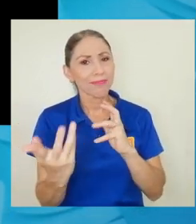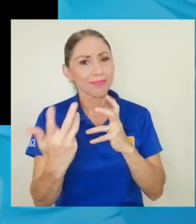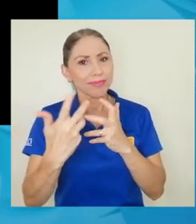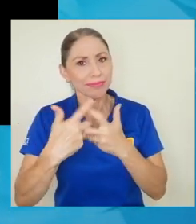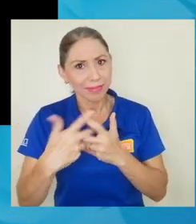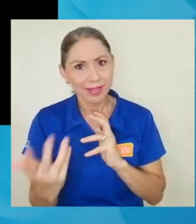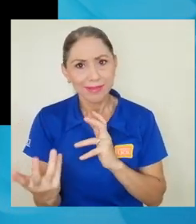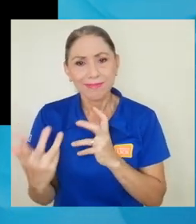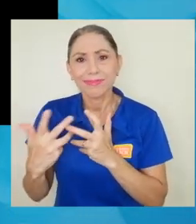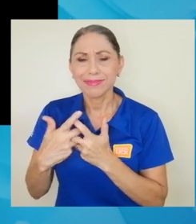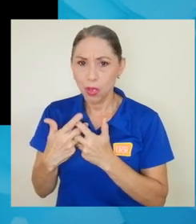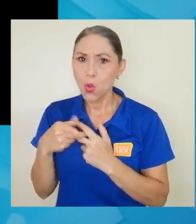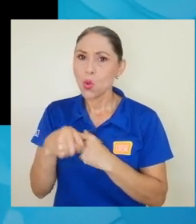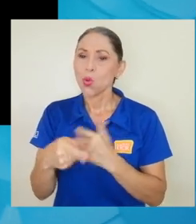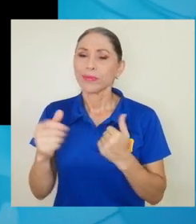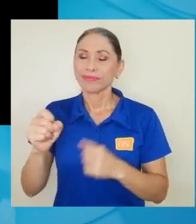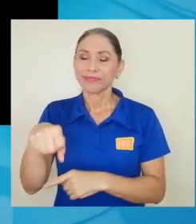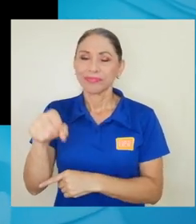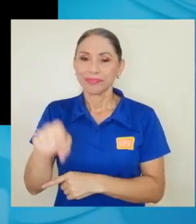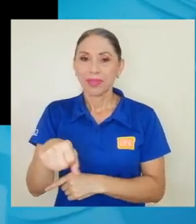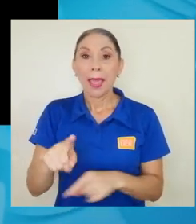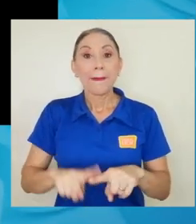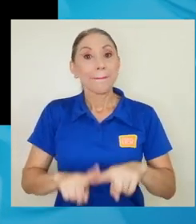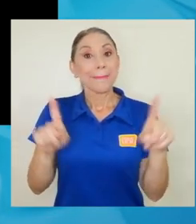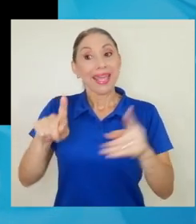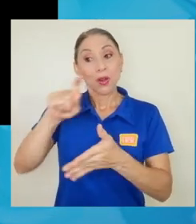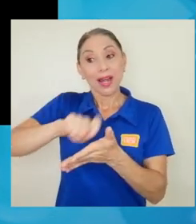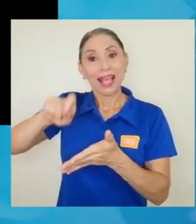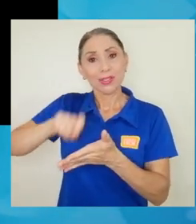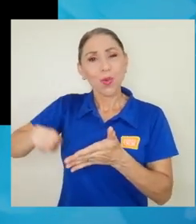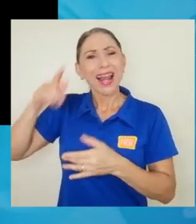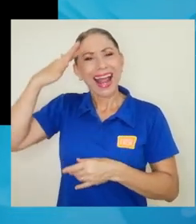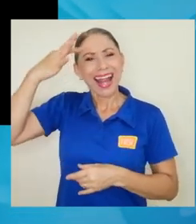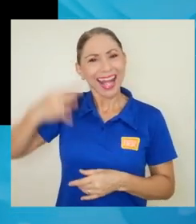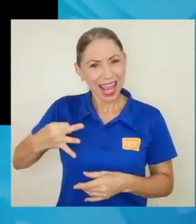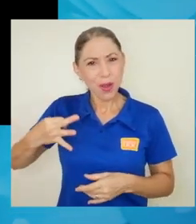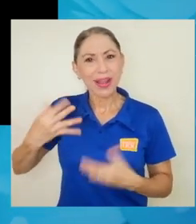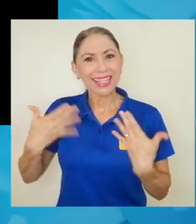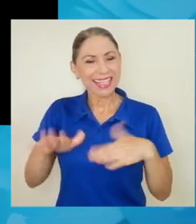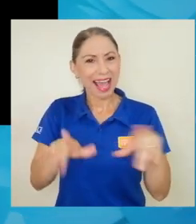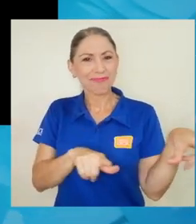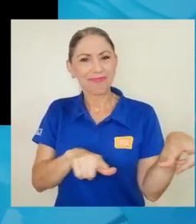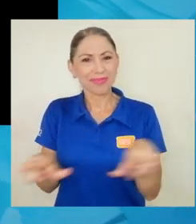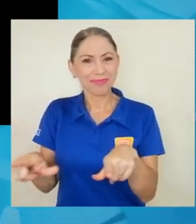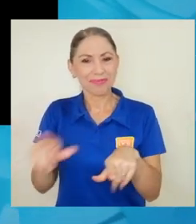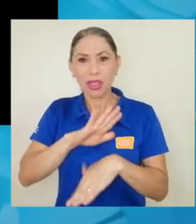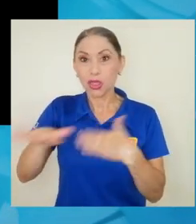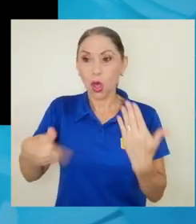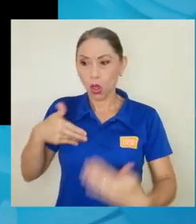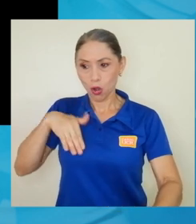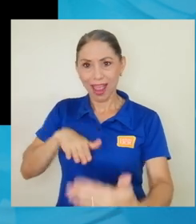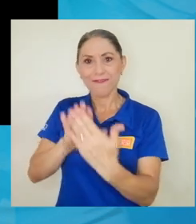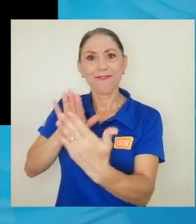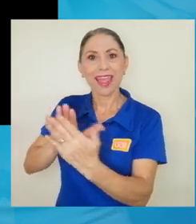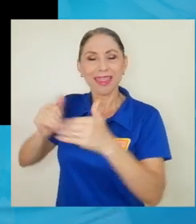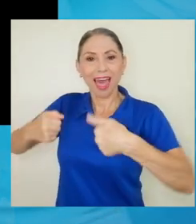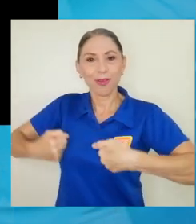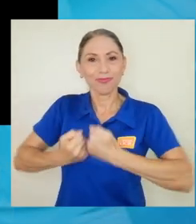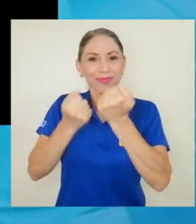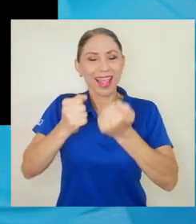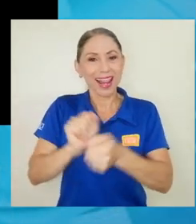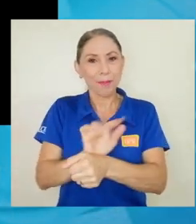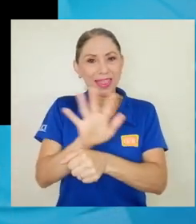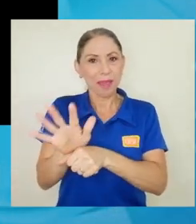eso es importante mencionarlo, pero la escuela creo que está preparada en todo lo que ha enfrentado en la pandemia. Entonces,